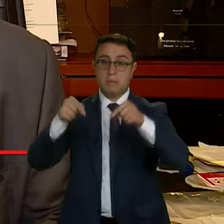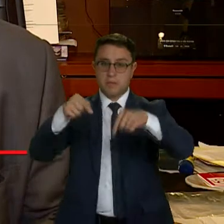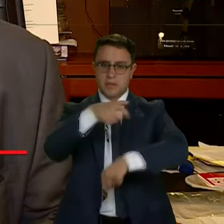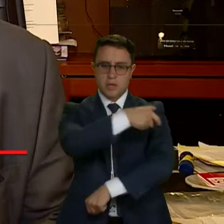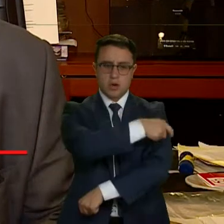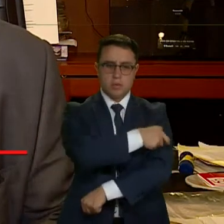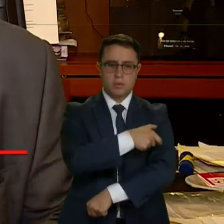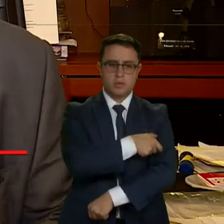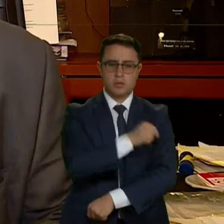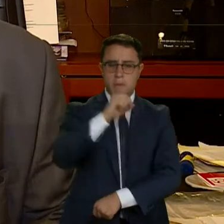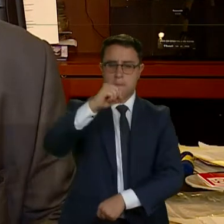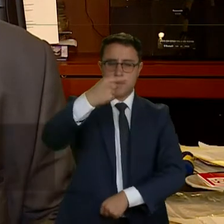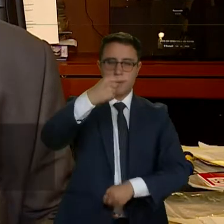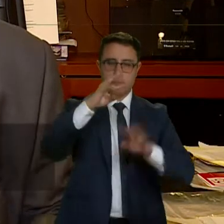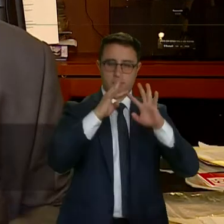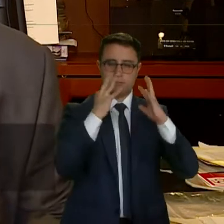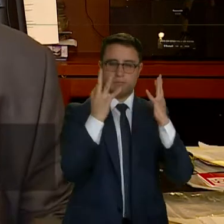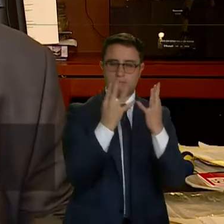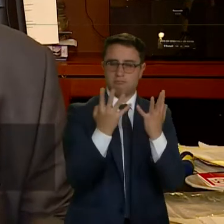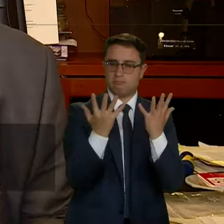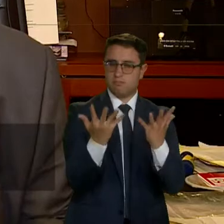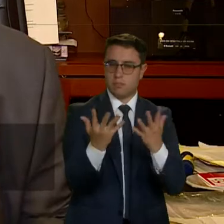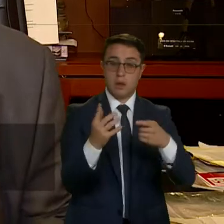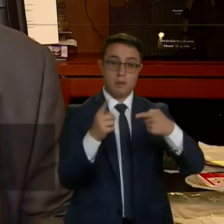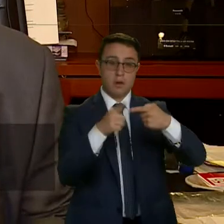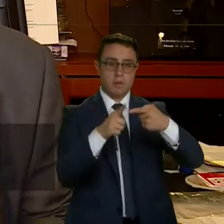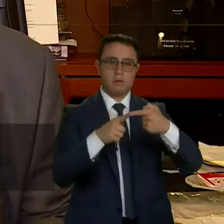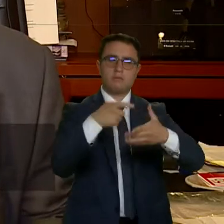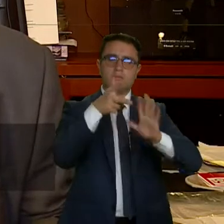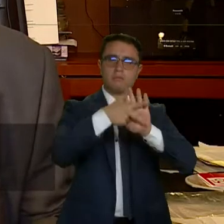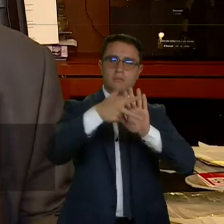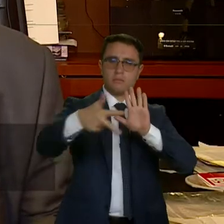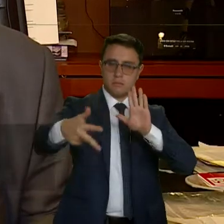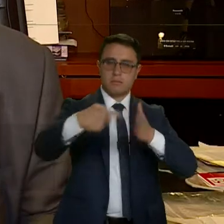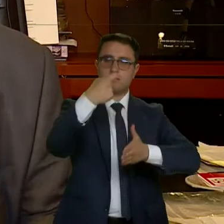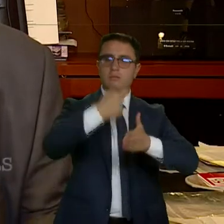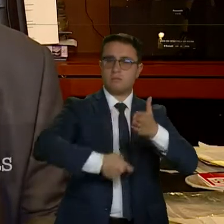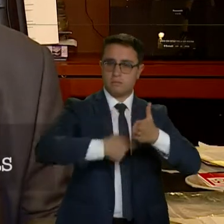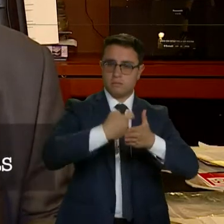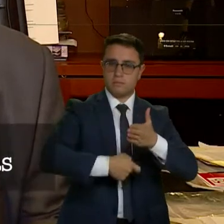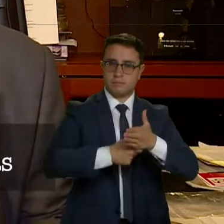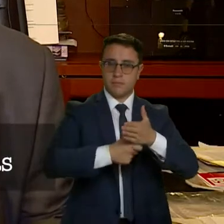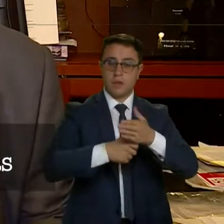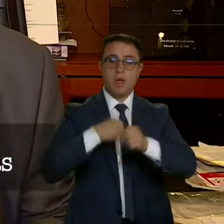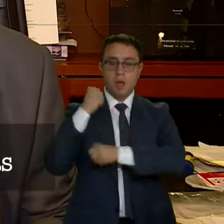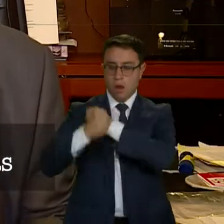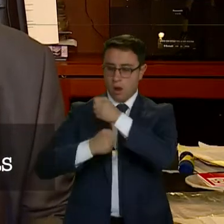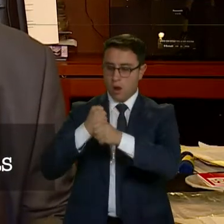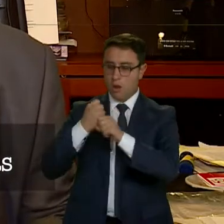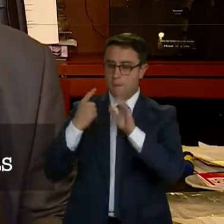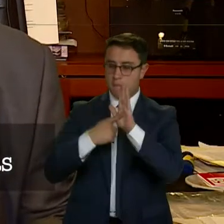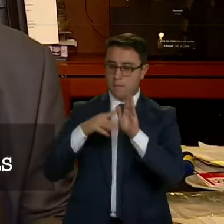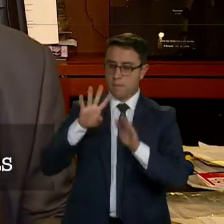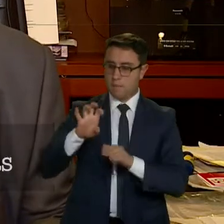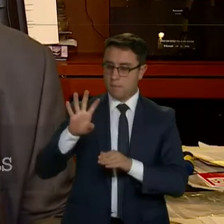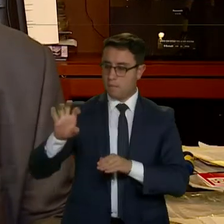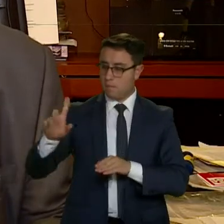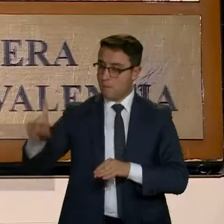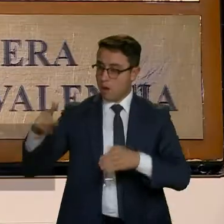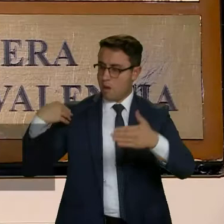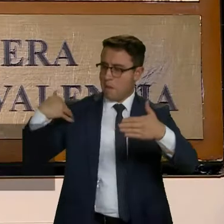la Comisión Primera del Senado? Primero, las reformas constitucionales. Llevamos hasta el momento 48